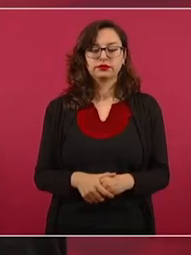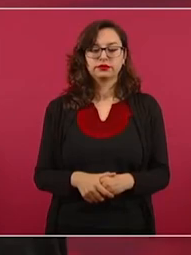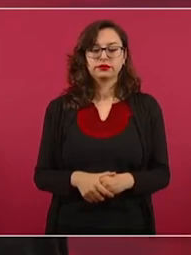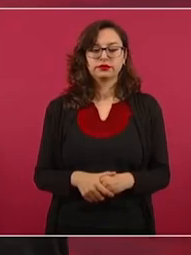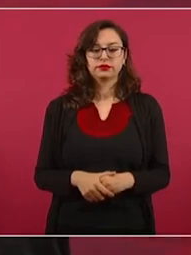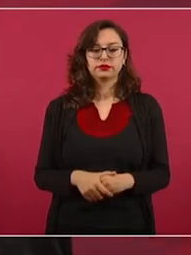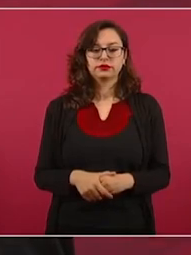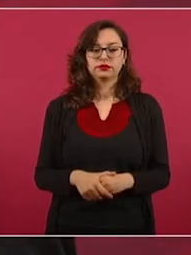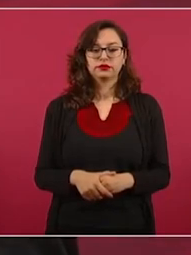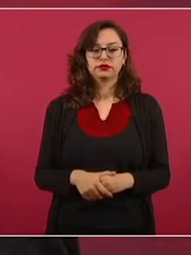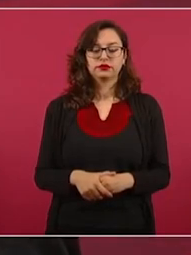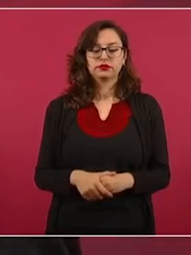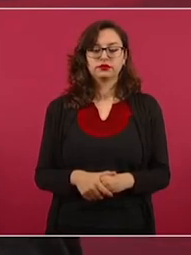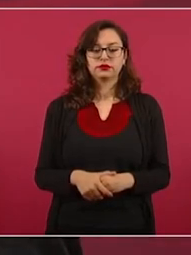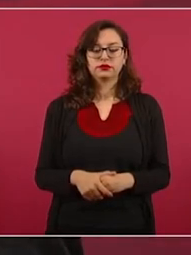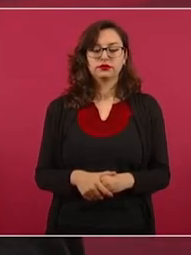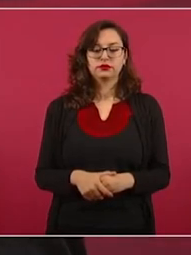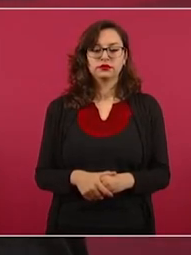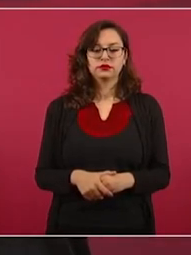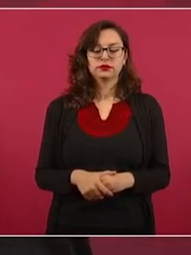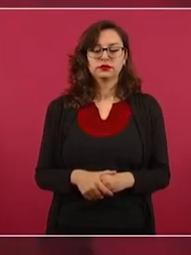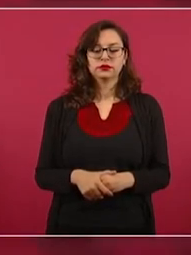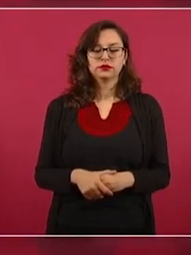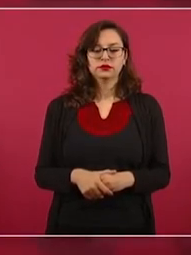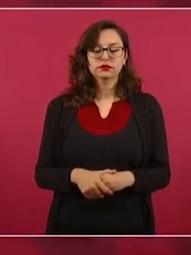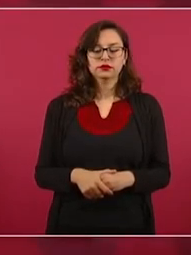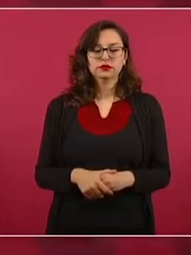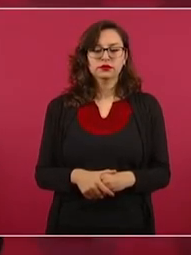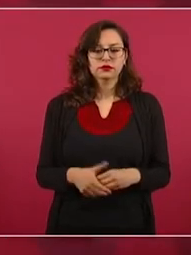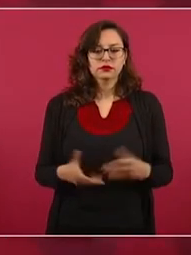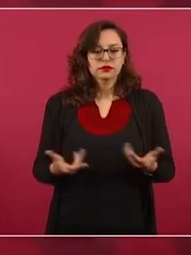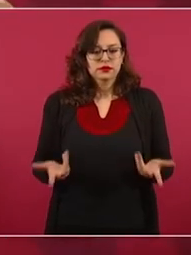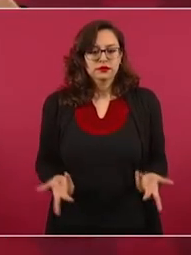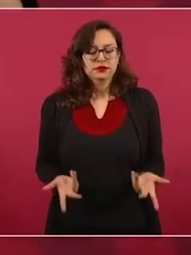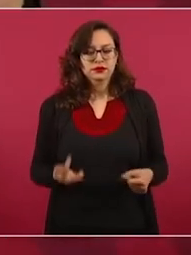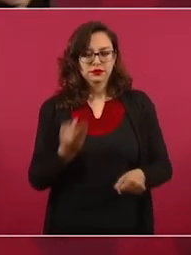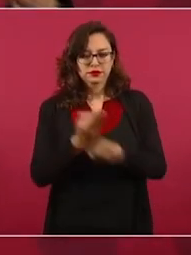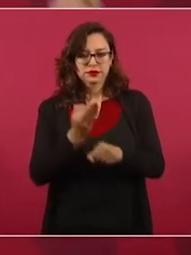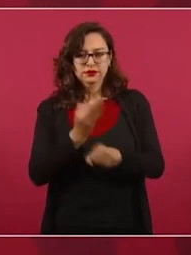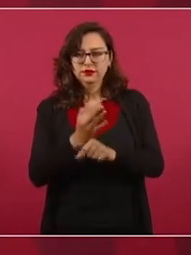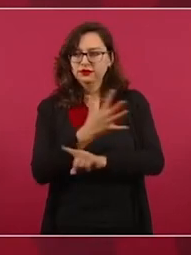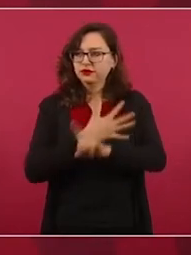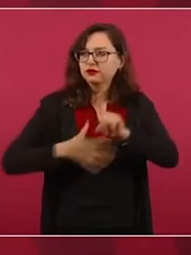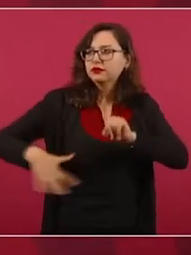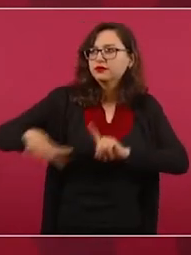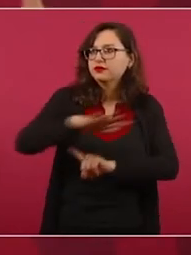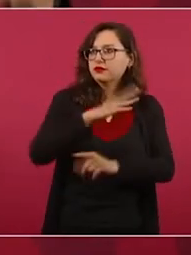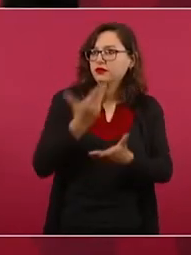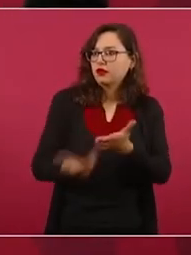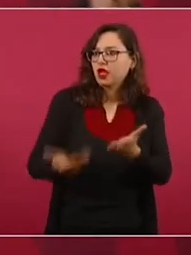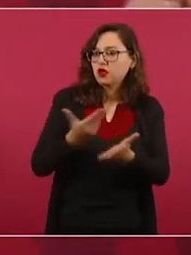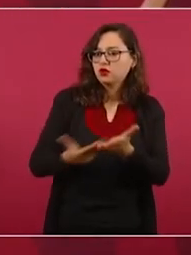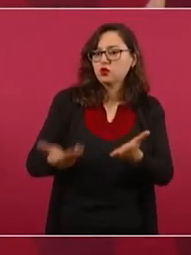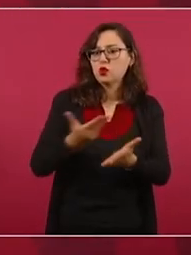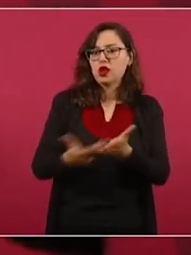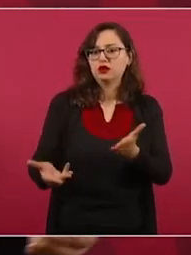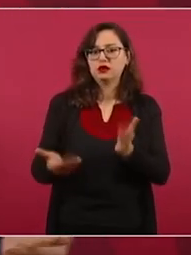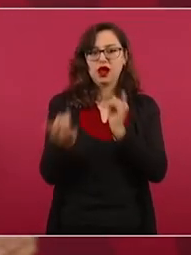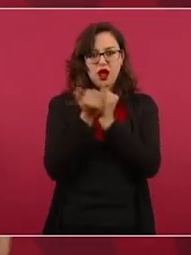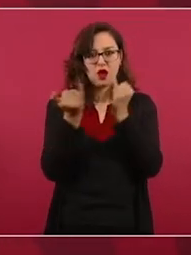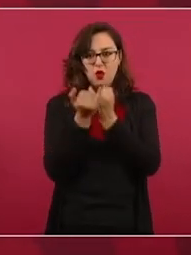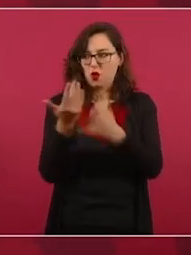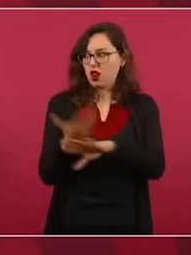a tomar una decisión como las que se tomaban